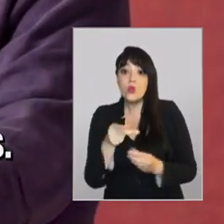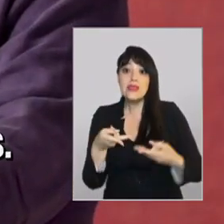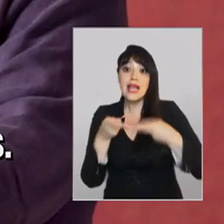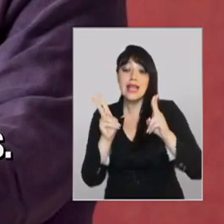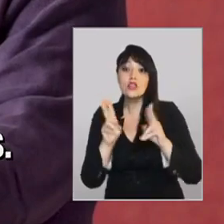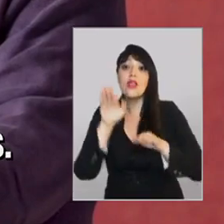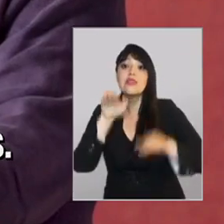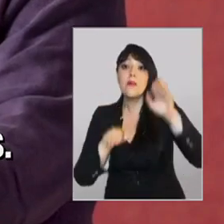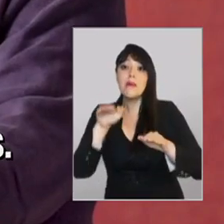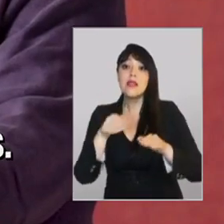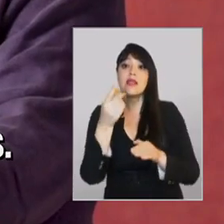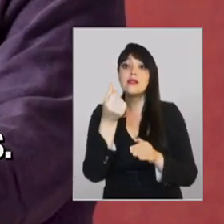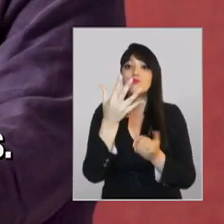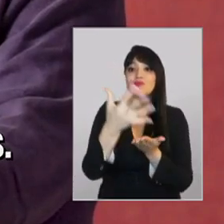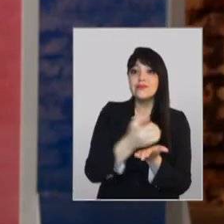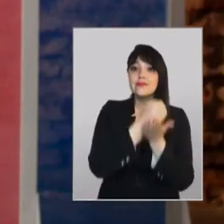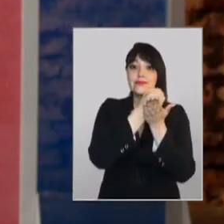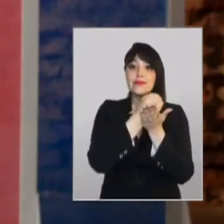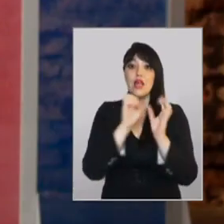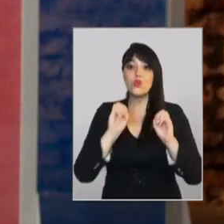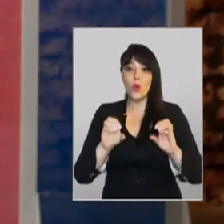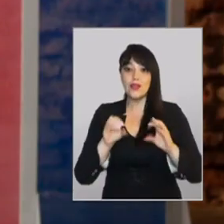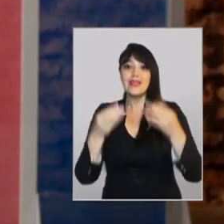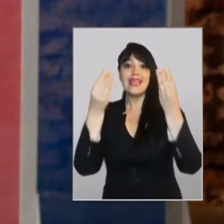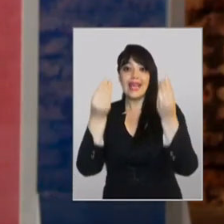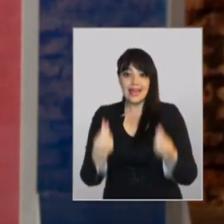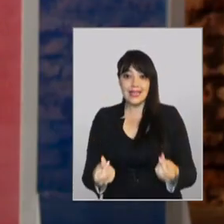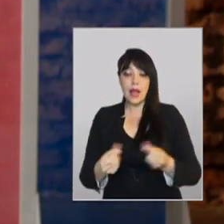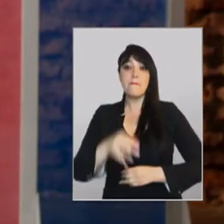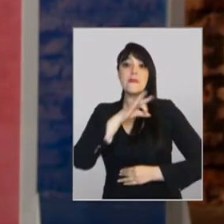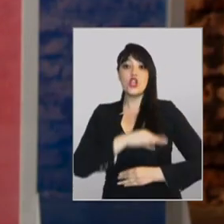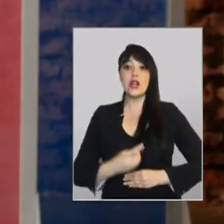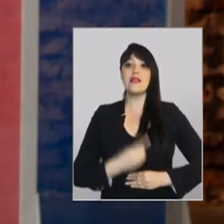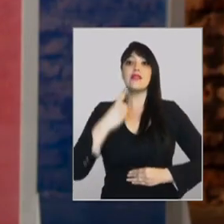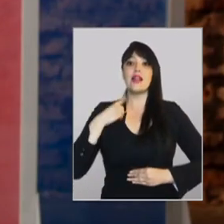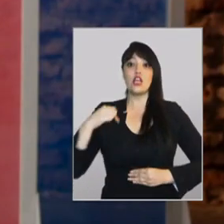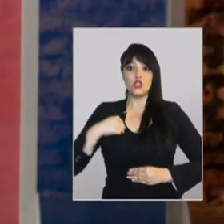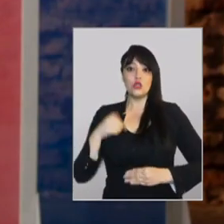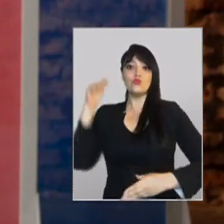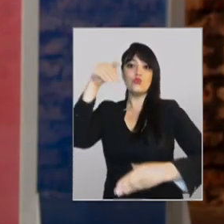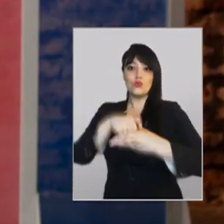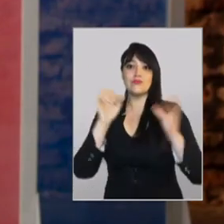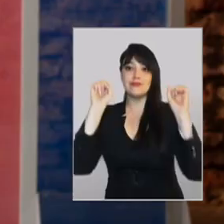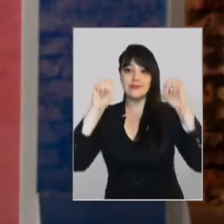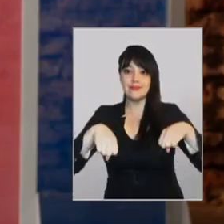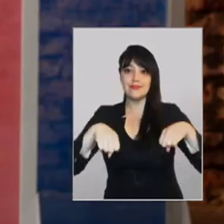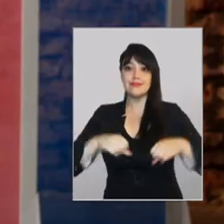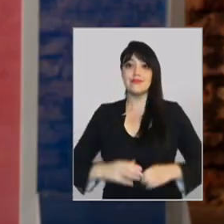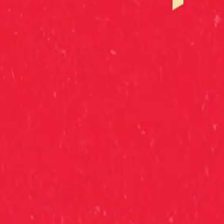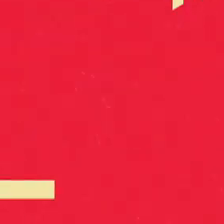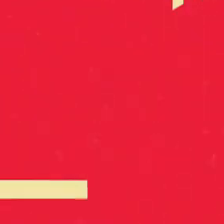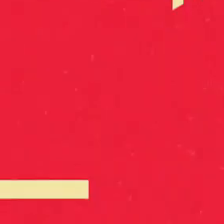derechos dependa de cuánto ingreso tienes. Por educación de calidad y pensiones dignas, yo voto apruebo.